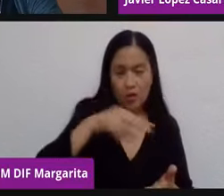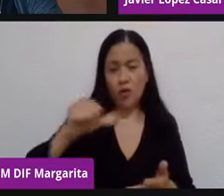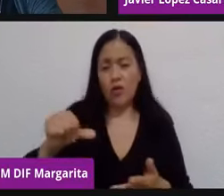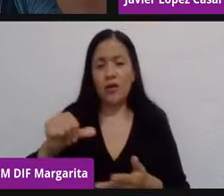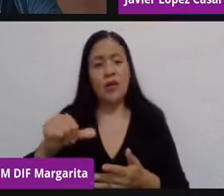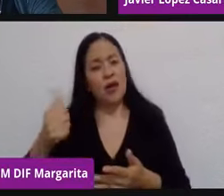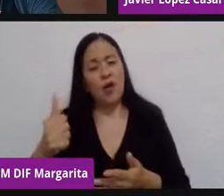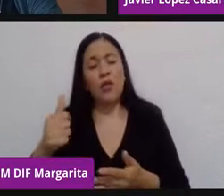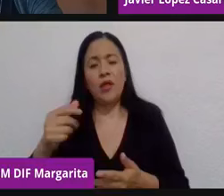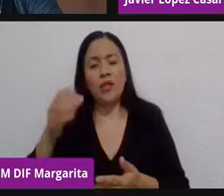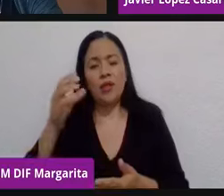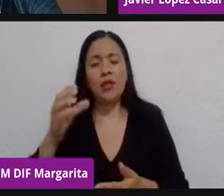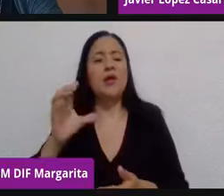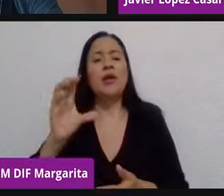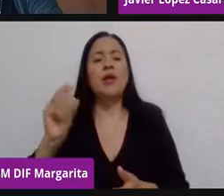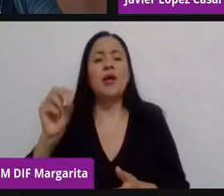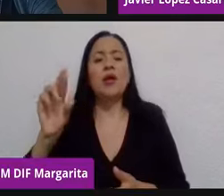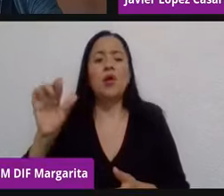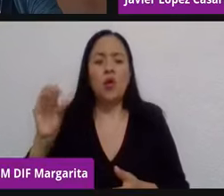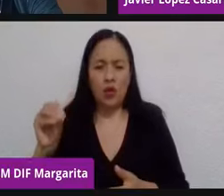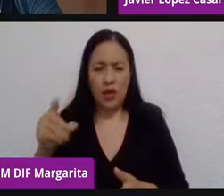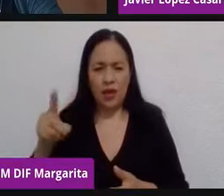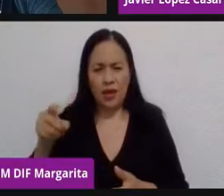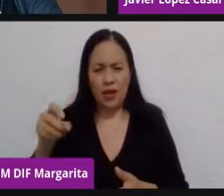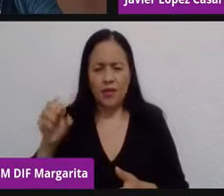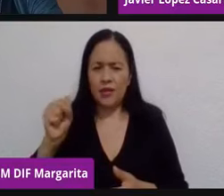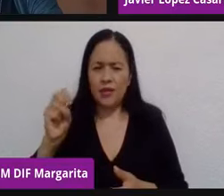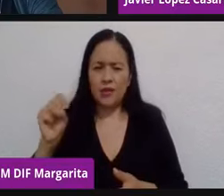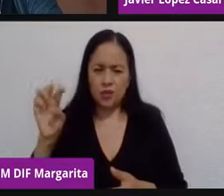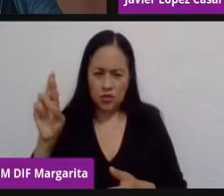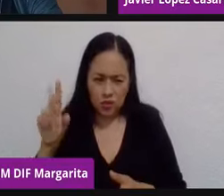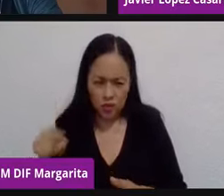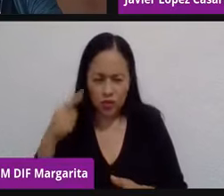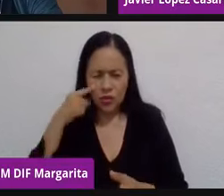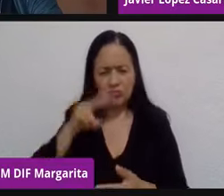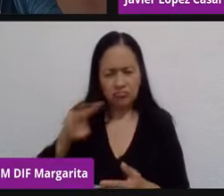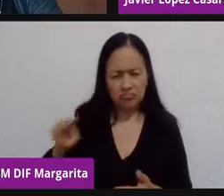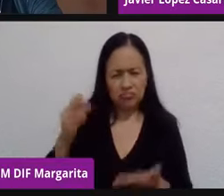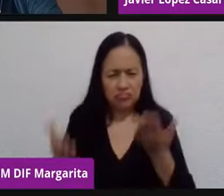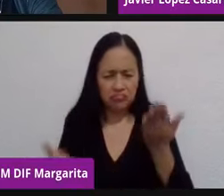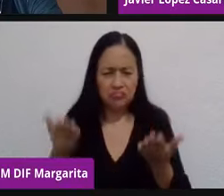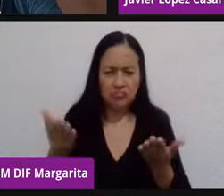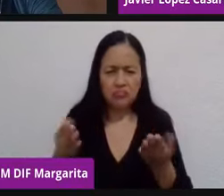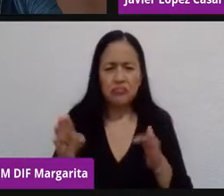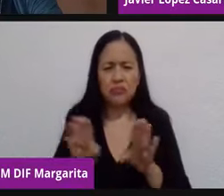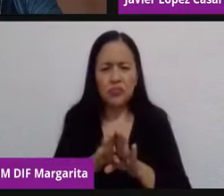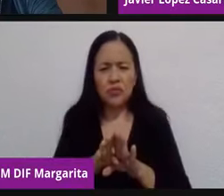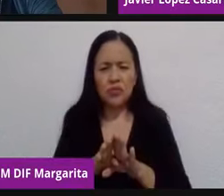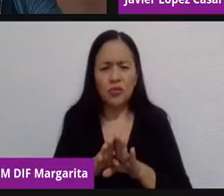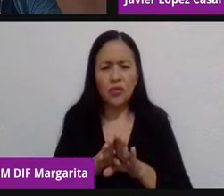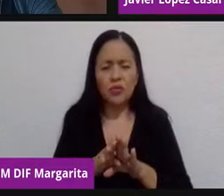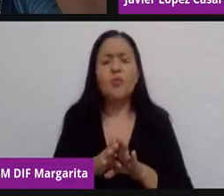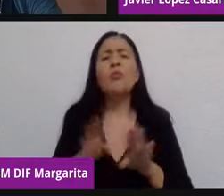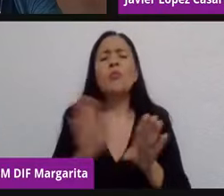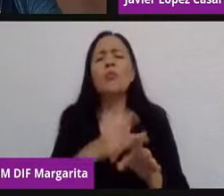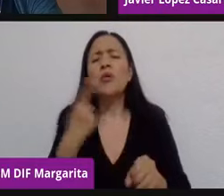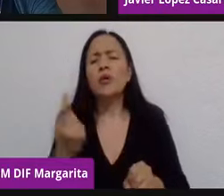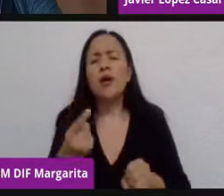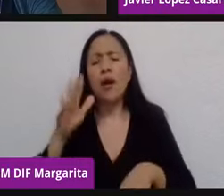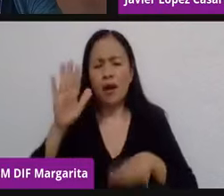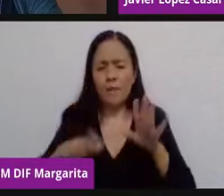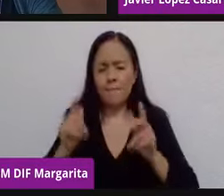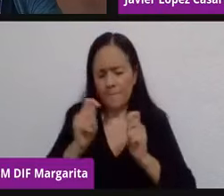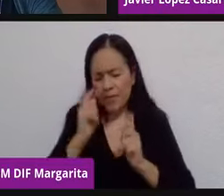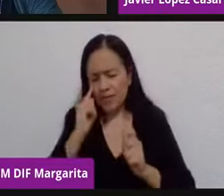avances que ha tenido uno sobre el otro. Por supuesto, con un término que es de repente complejo, pero es muy claro y es